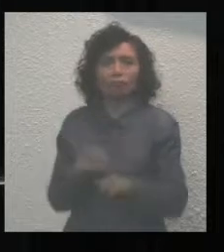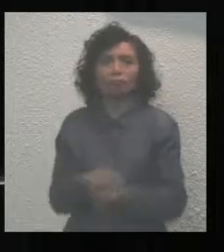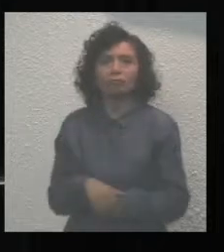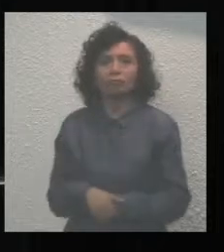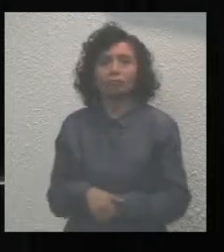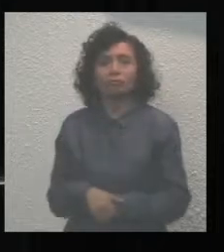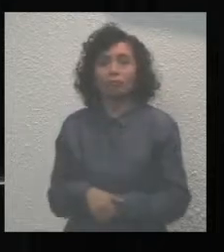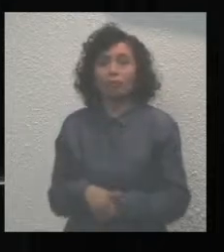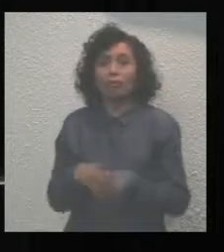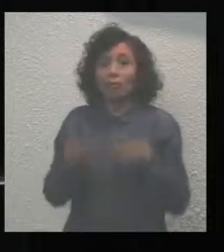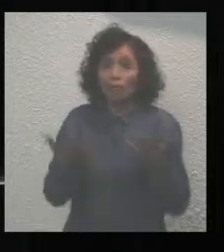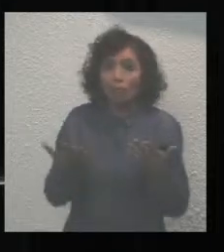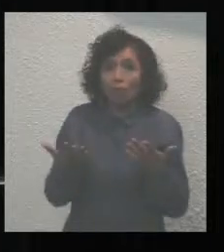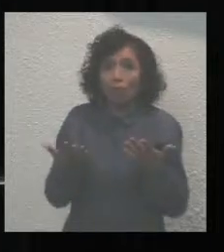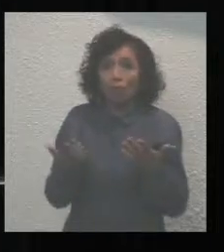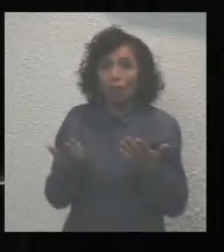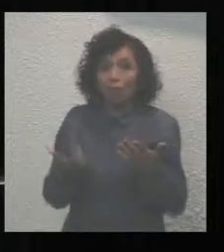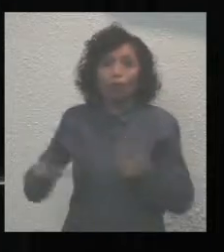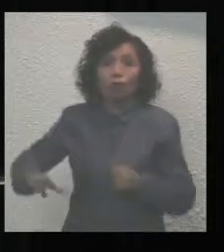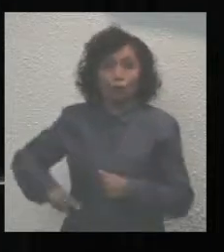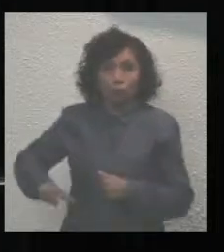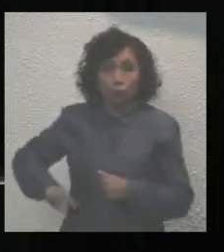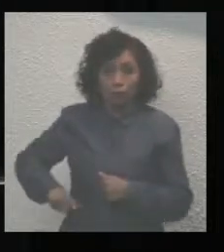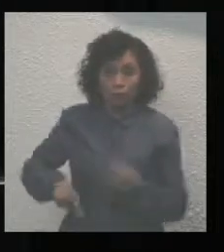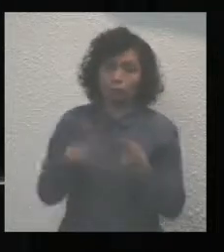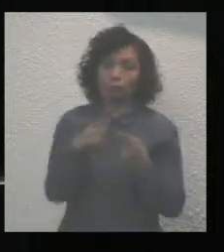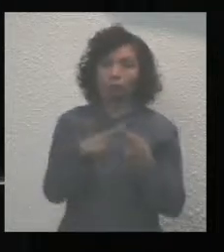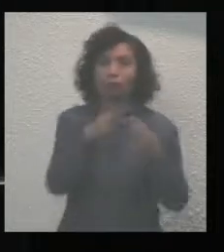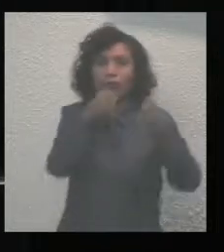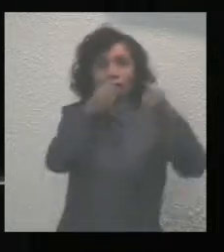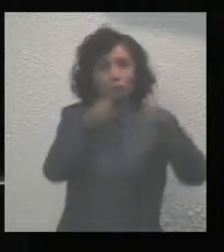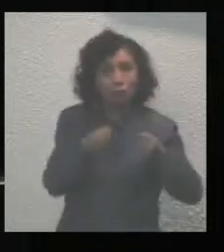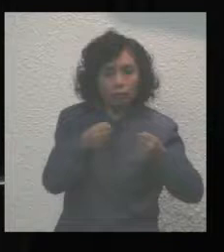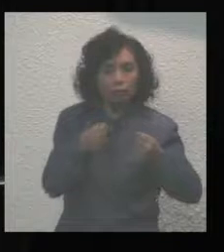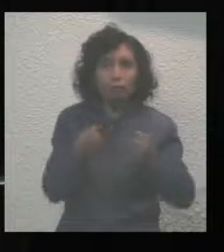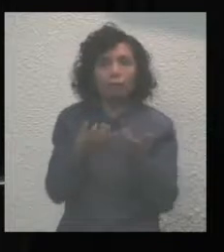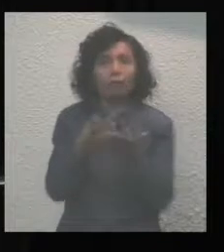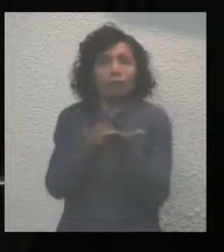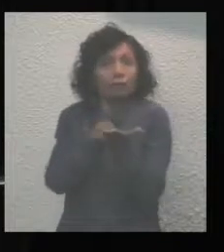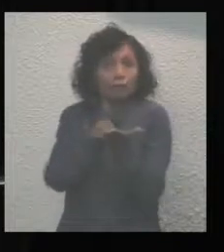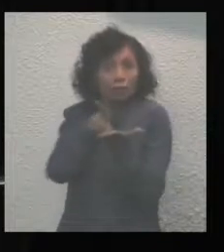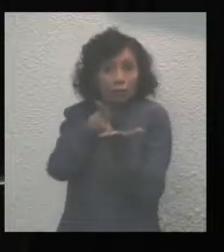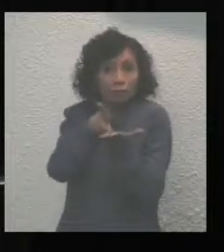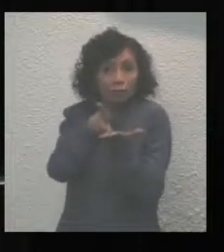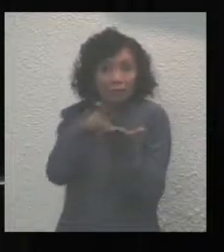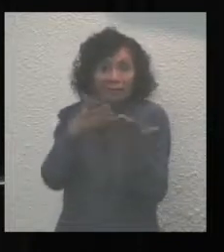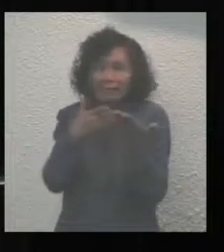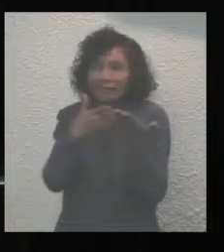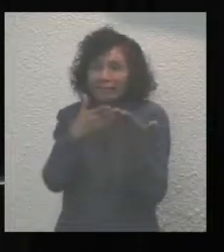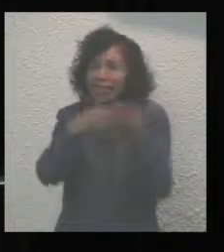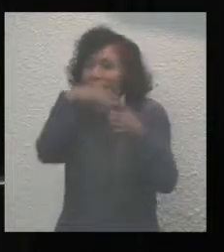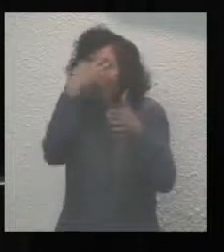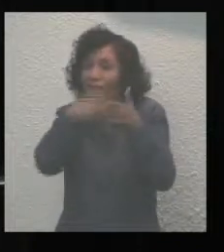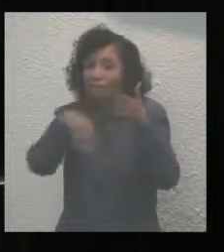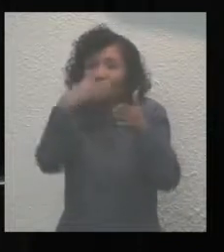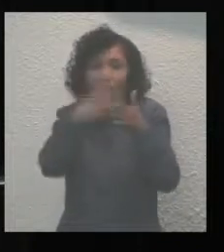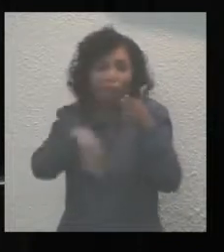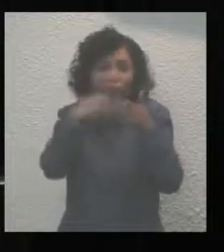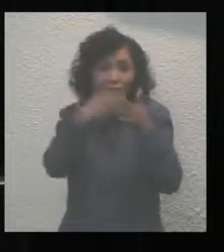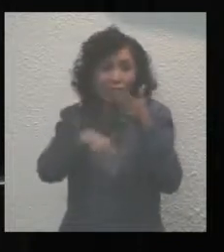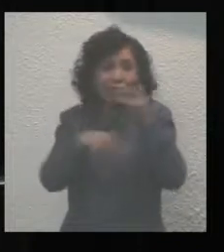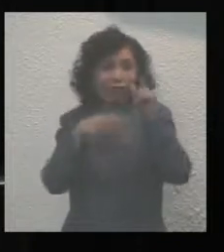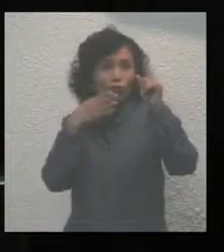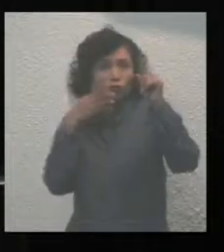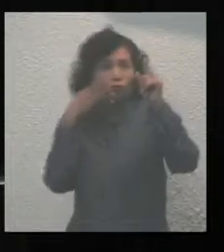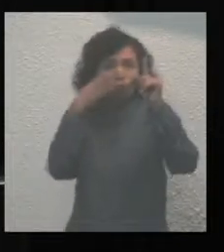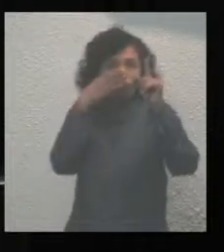El eje de gobernabilidad, seguridad y estado de derecho quedó lejos por mucho de la exigencia social